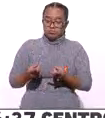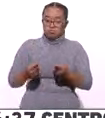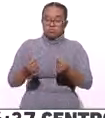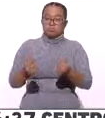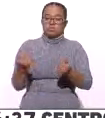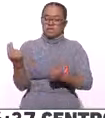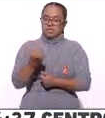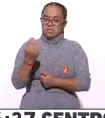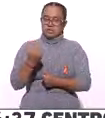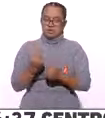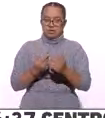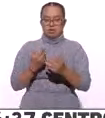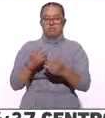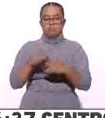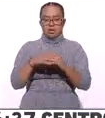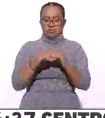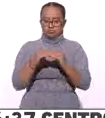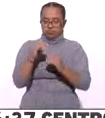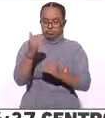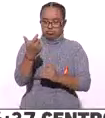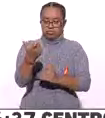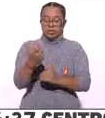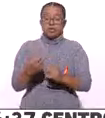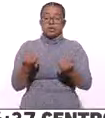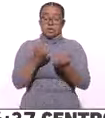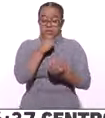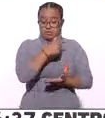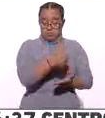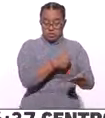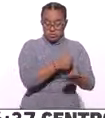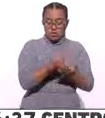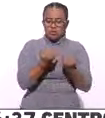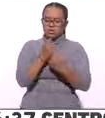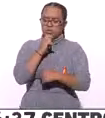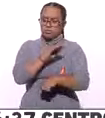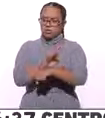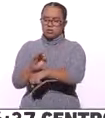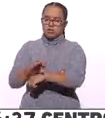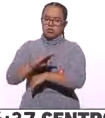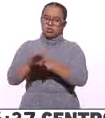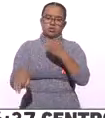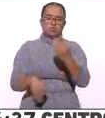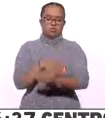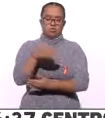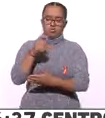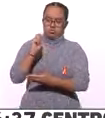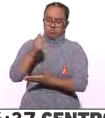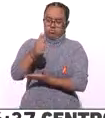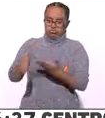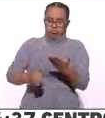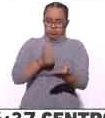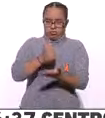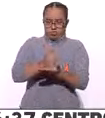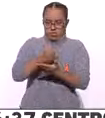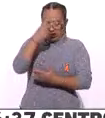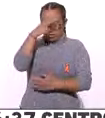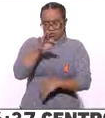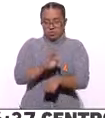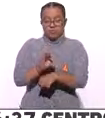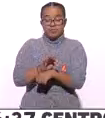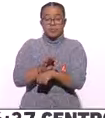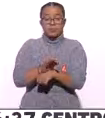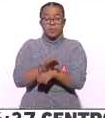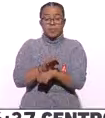reactivación de la economía de la ciudad y beneficia absolutamente a toda la ciudad y desde luego los digamos que la